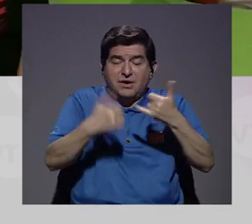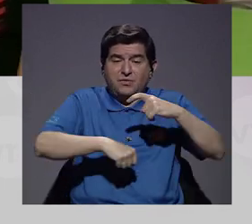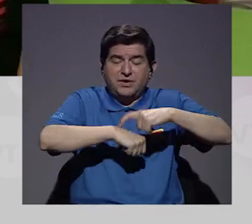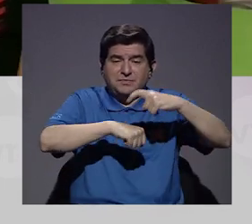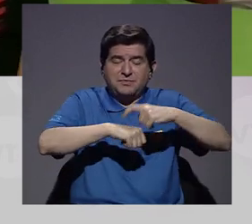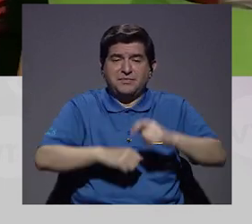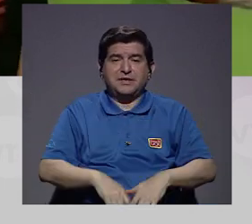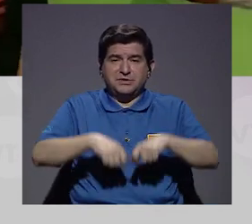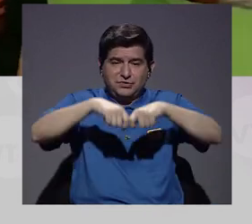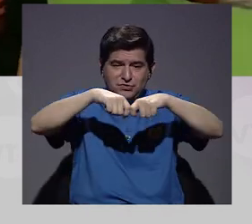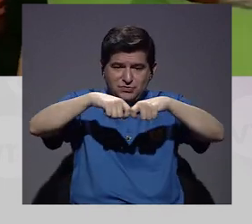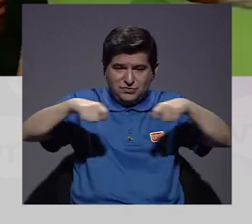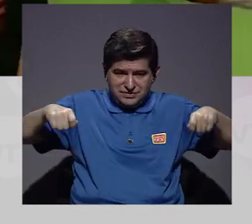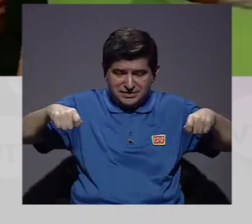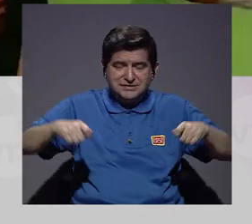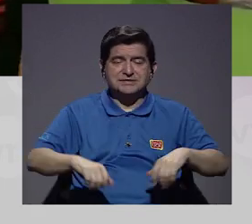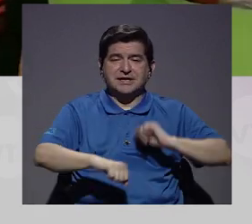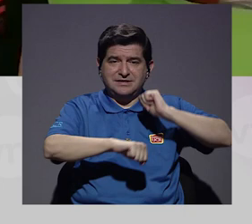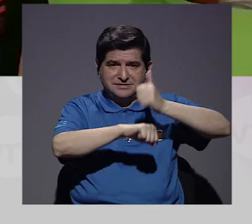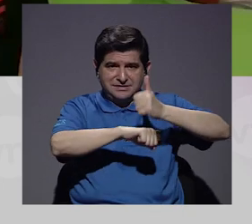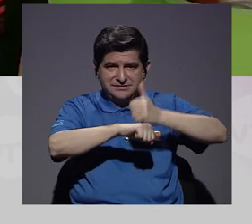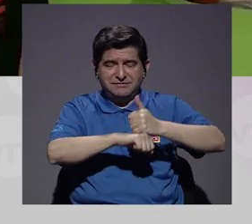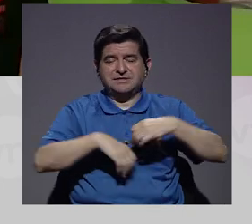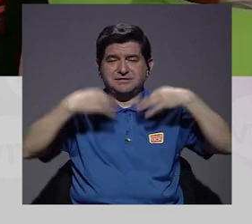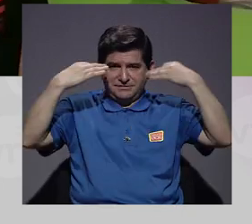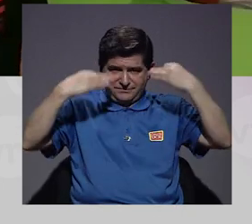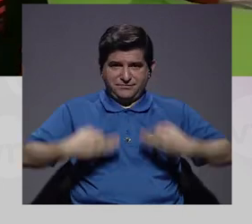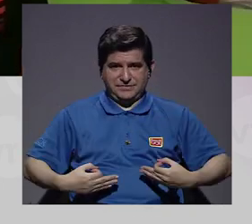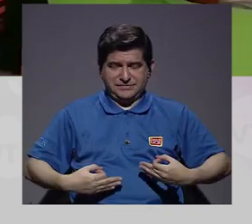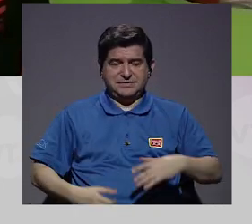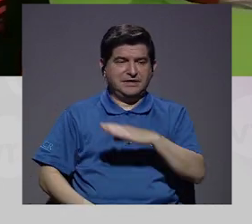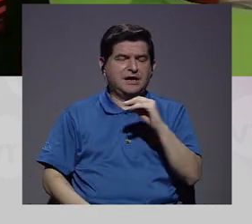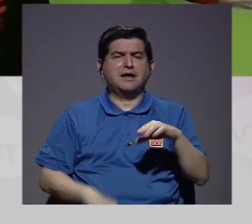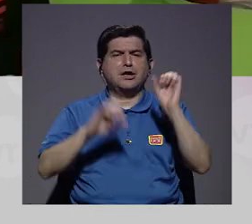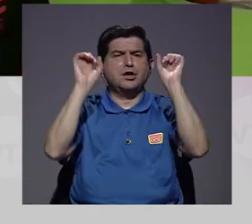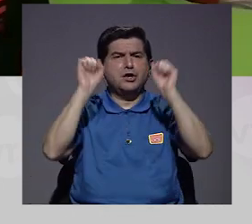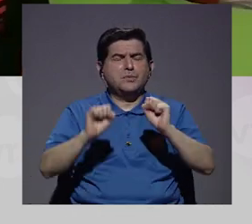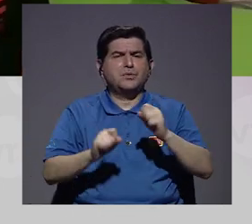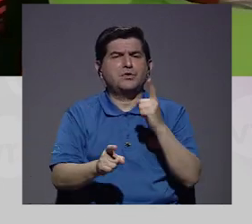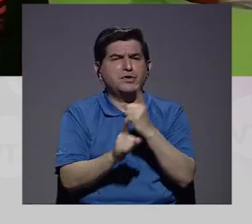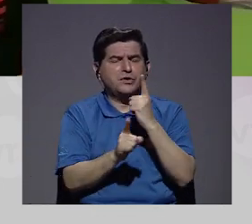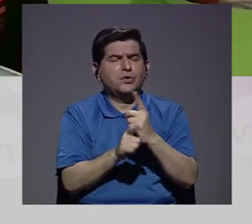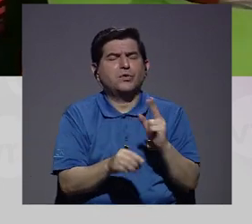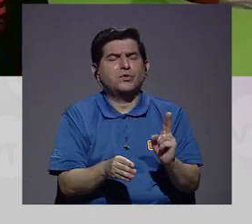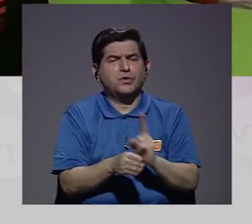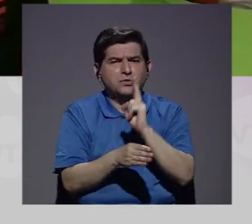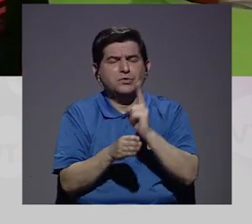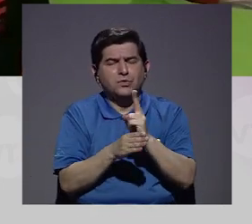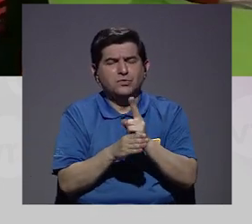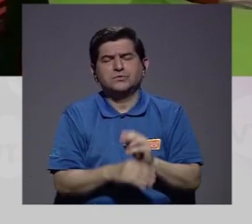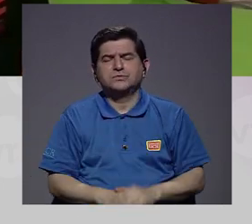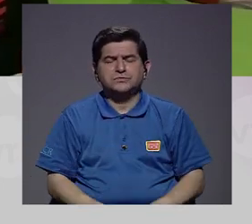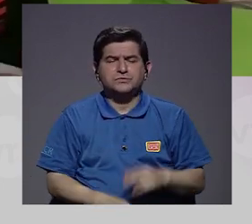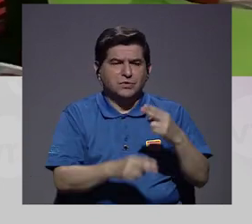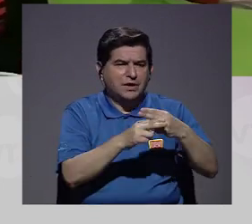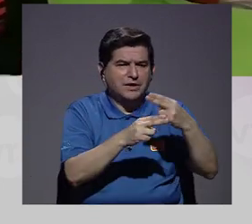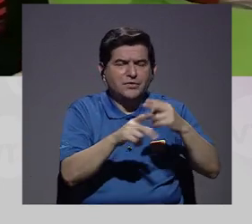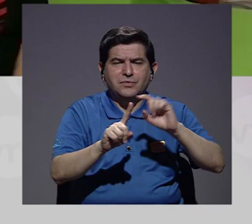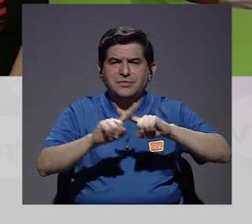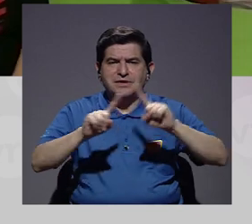estos momentos de distanciamiento físico, ¿verdad? Y de poder llamar correctamente las